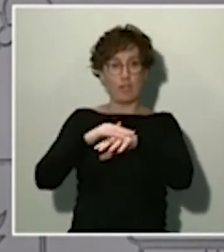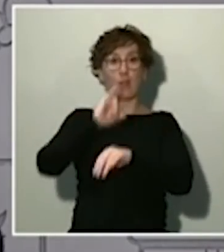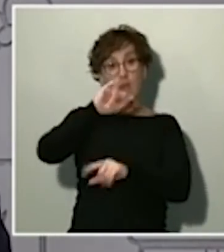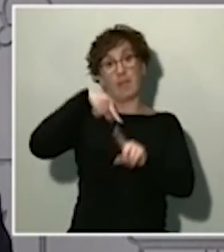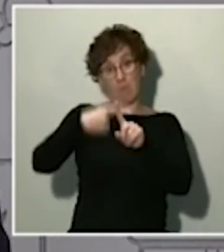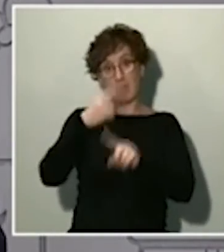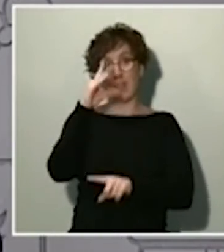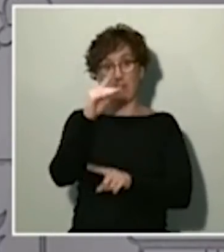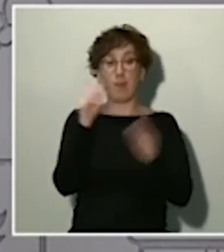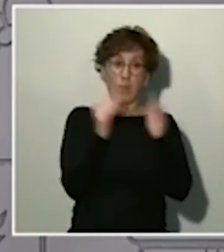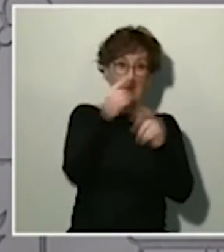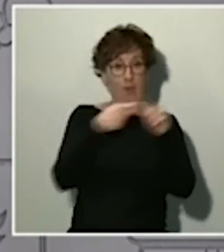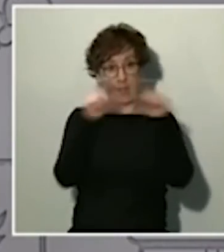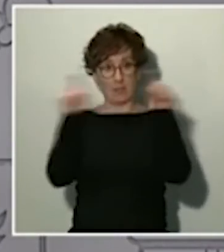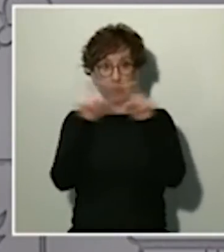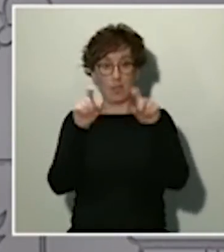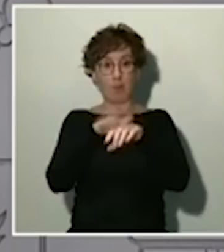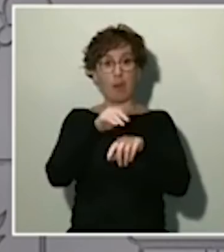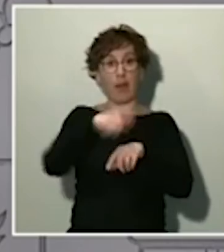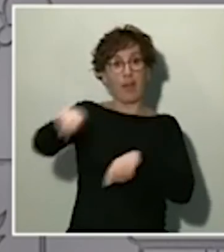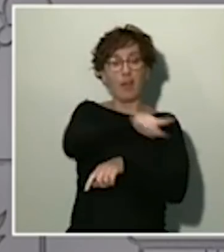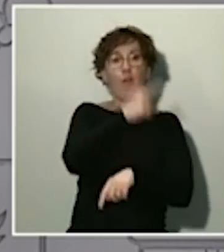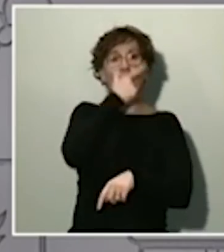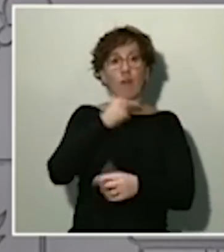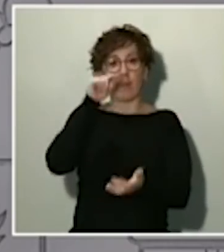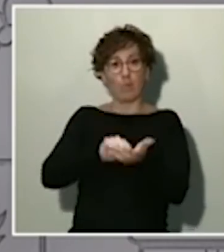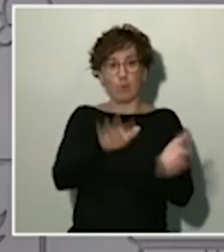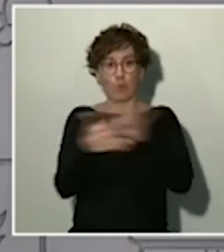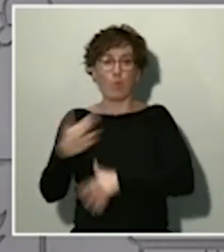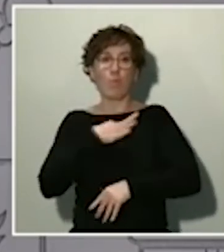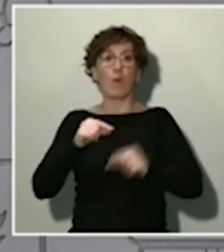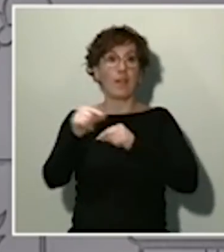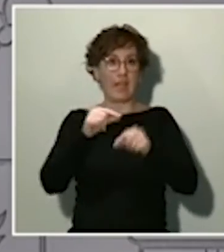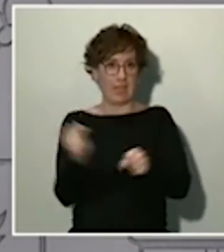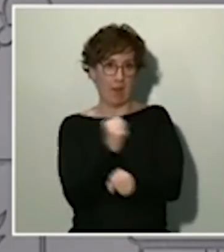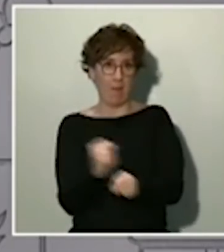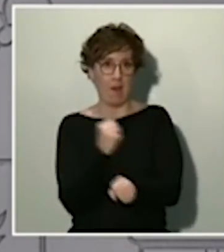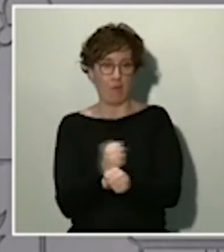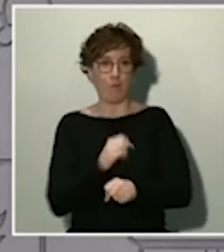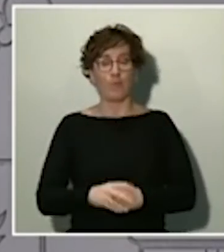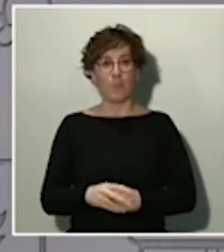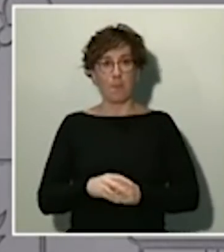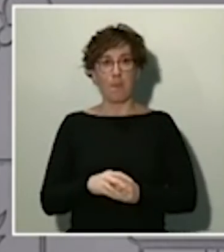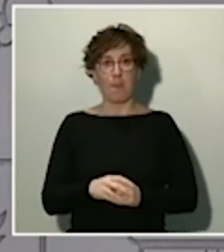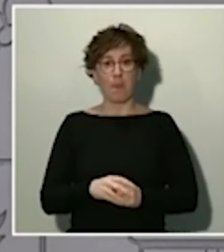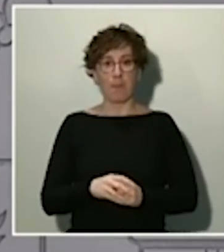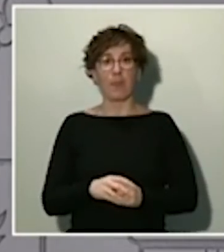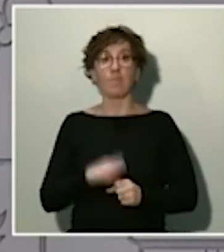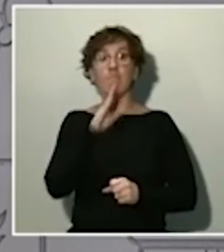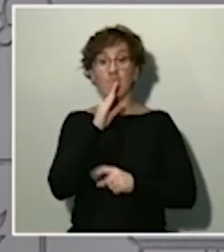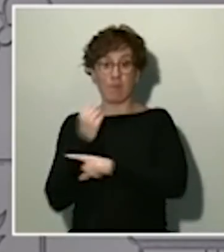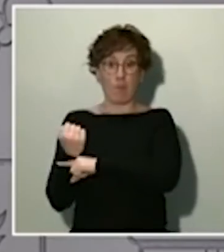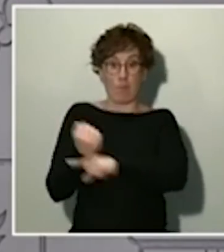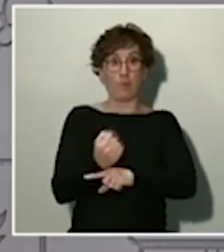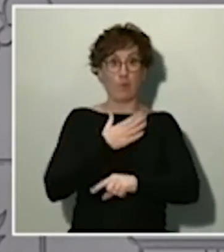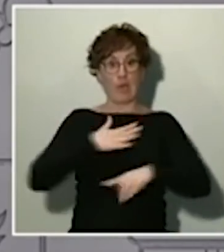medianas empresas para facilitar la implantación del teletrabajo. Para cerrar este apartado de apoyo a nuestro sistema productivo, a nuestro sistema